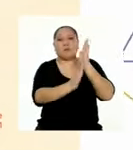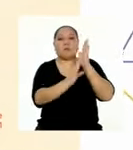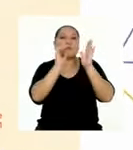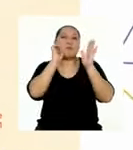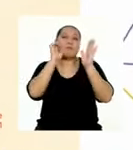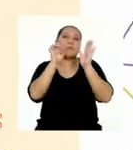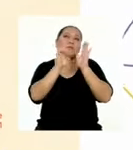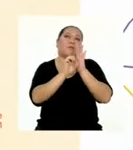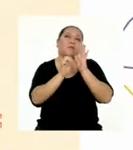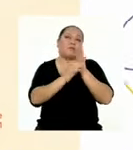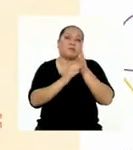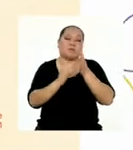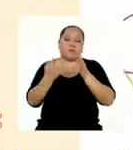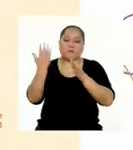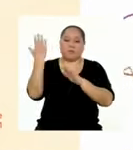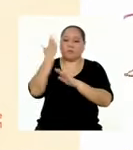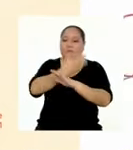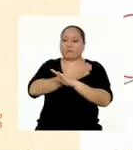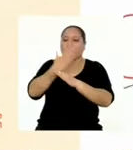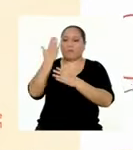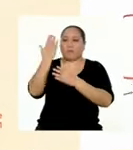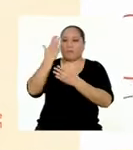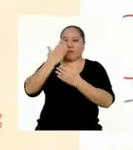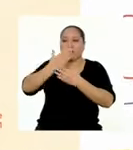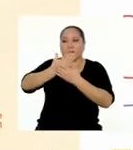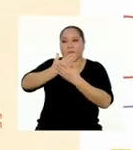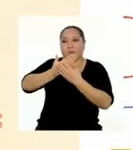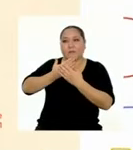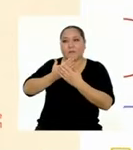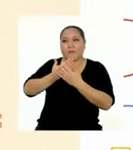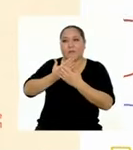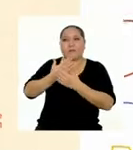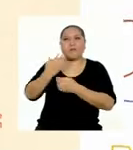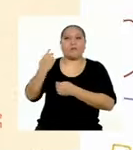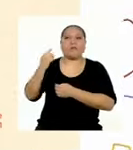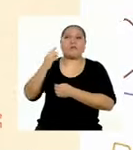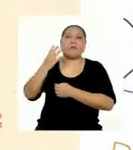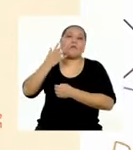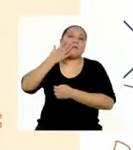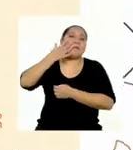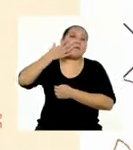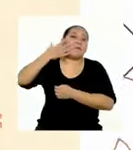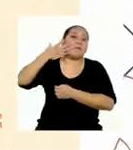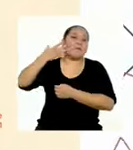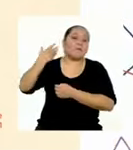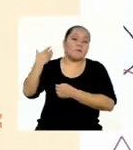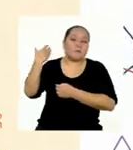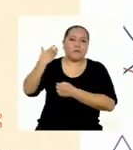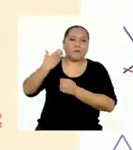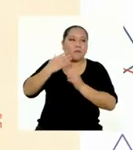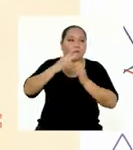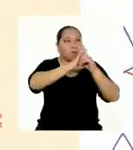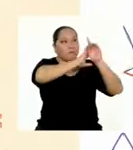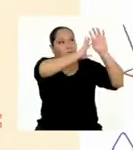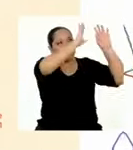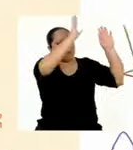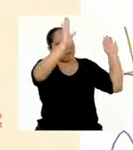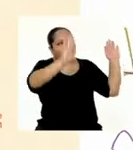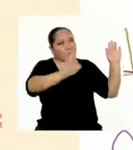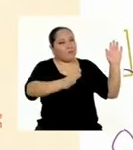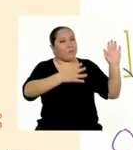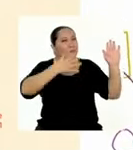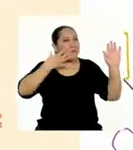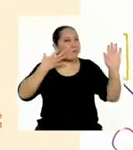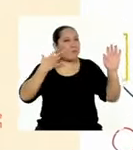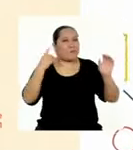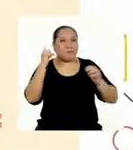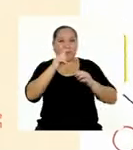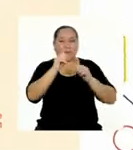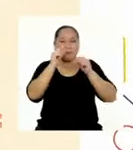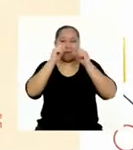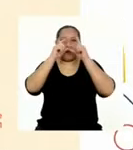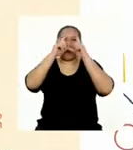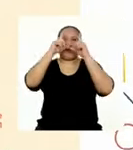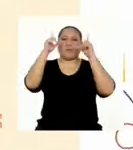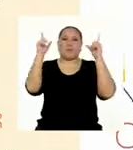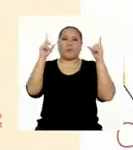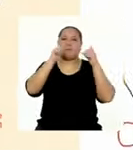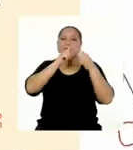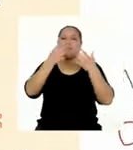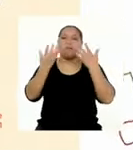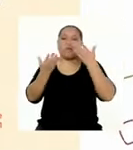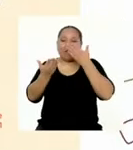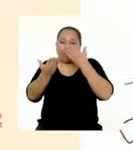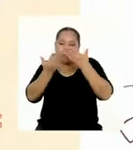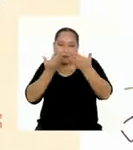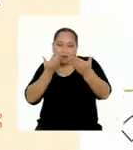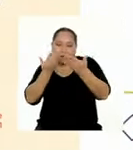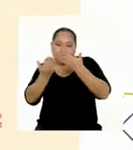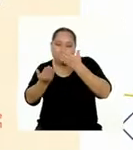Por ejemplo, si el fondo de tu infografía es blanco y el de tu periódico mural también, no vas a llamar la atención porque no